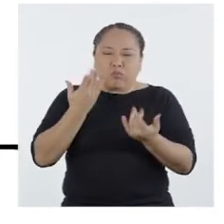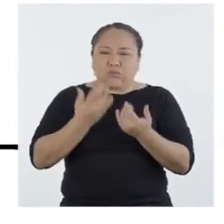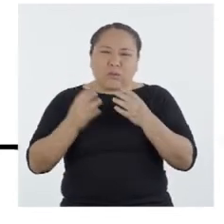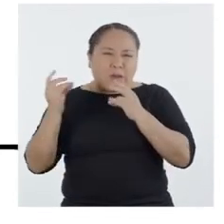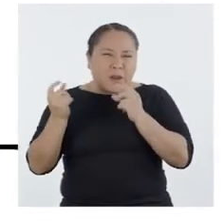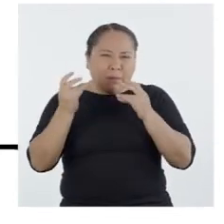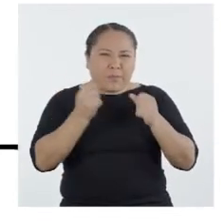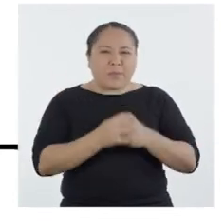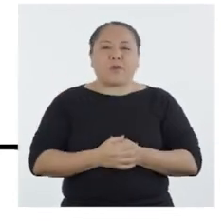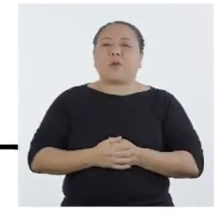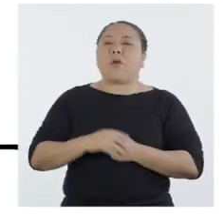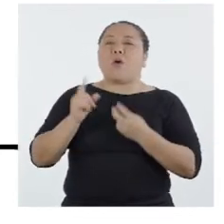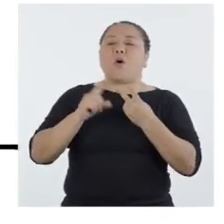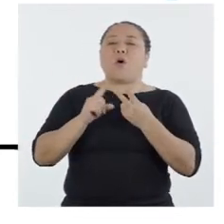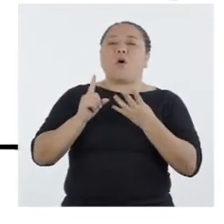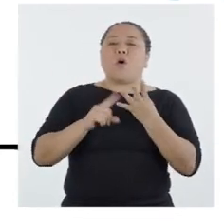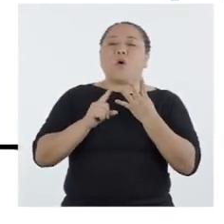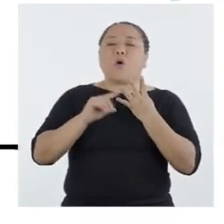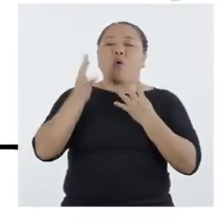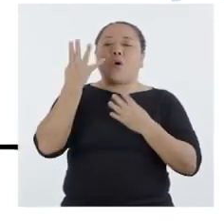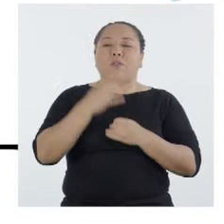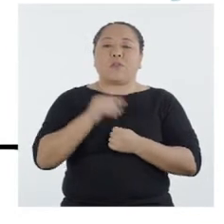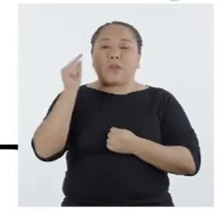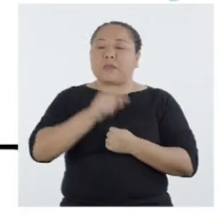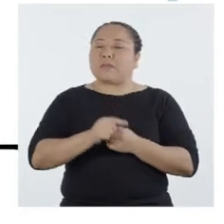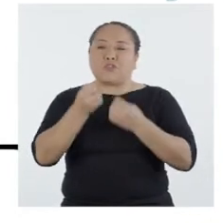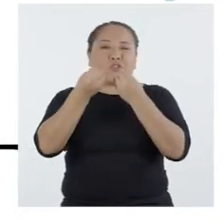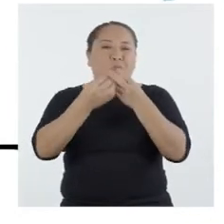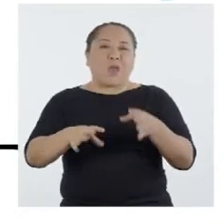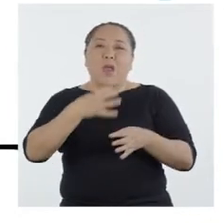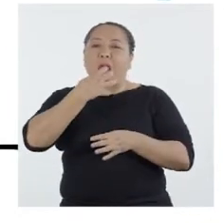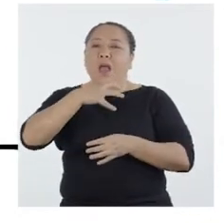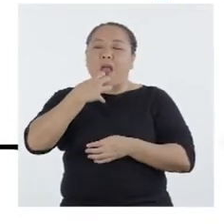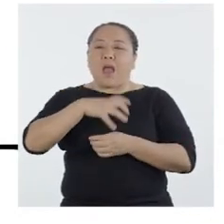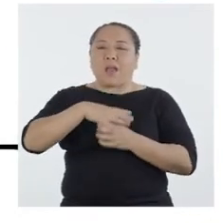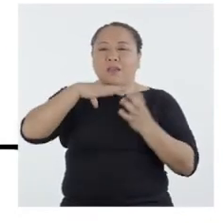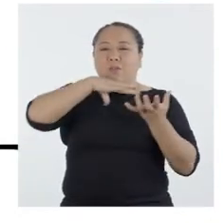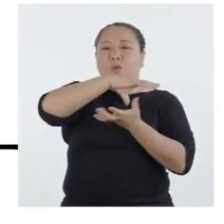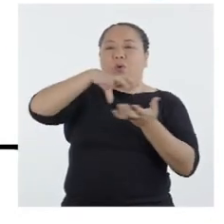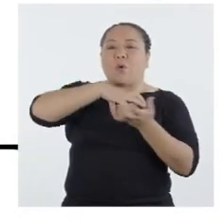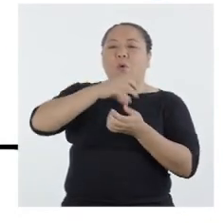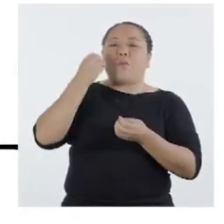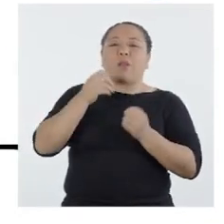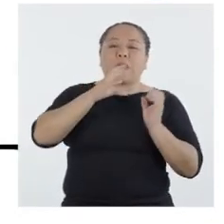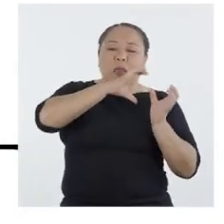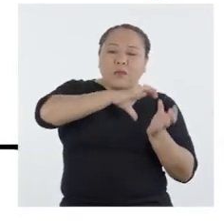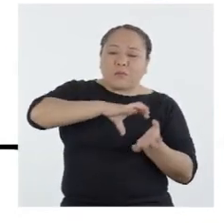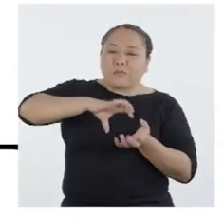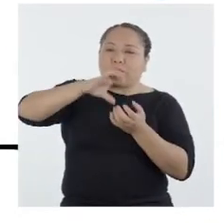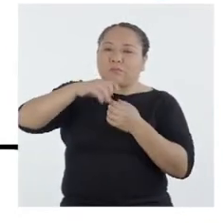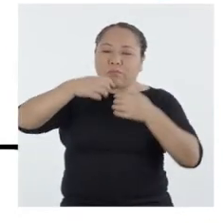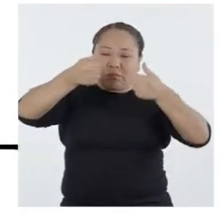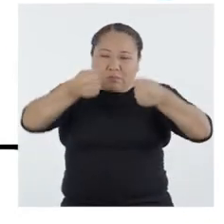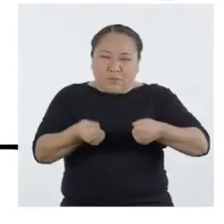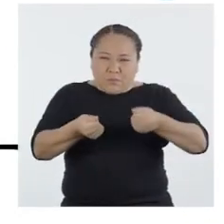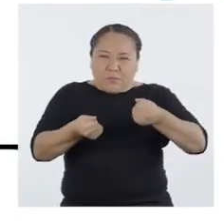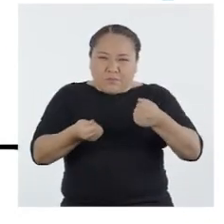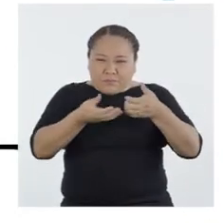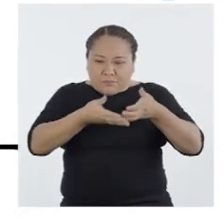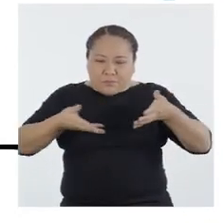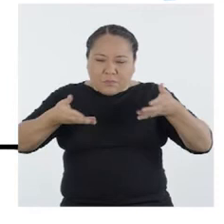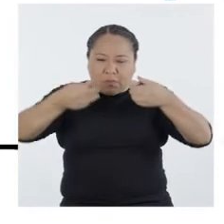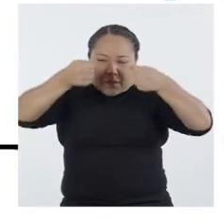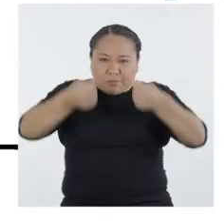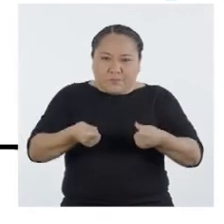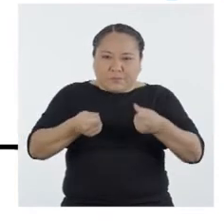cocinarán los alimentos. Cuatro, con este sistema no se pierde el calor en el aire porque la olla se asienta